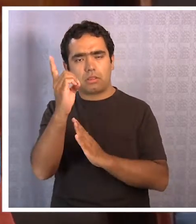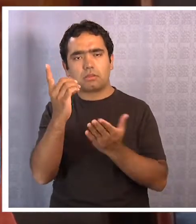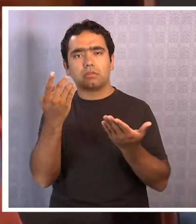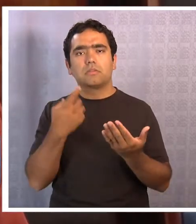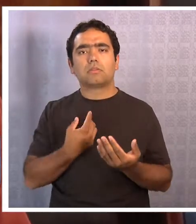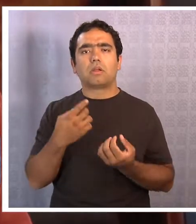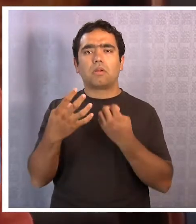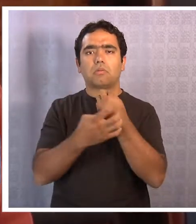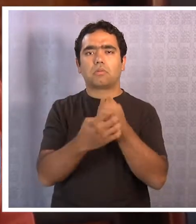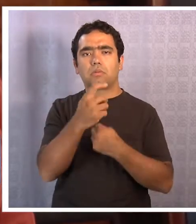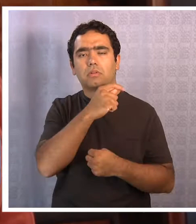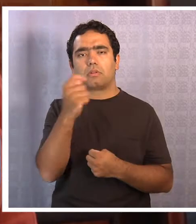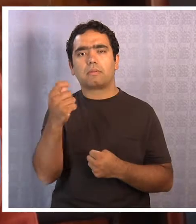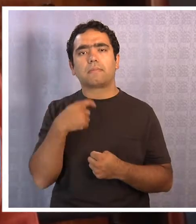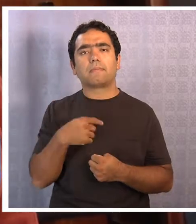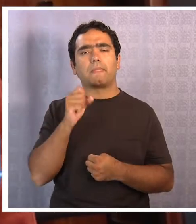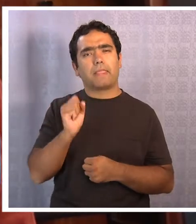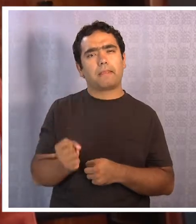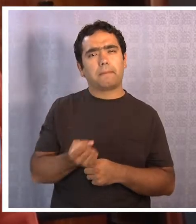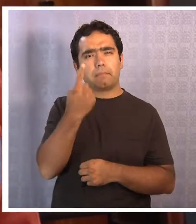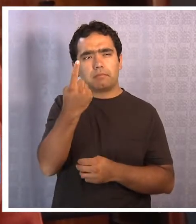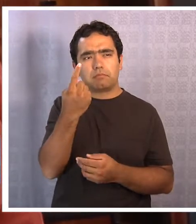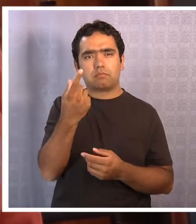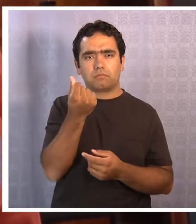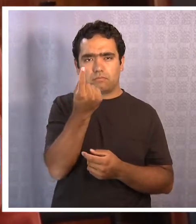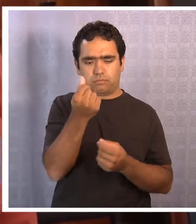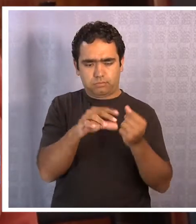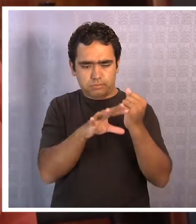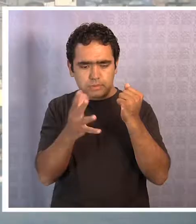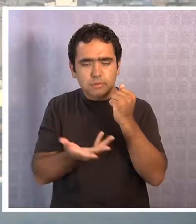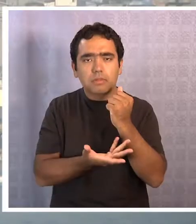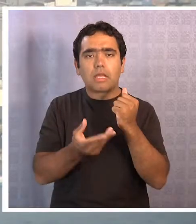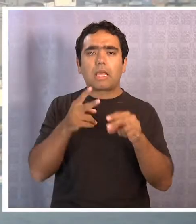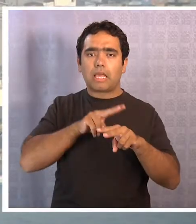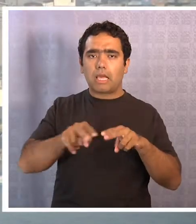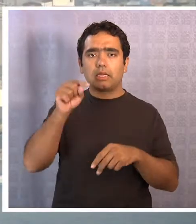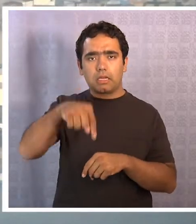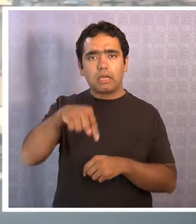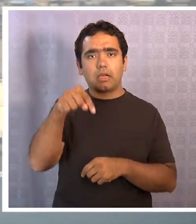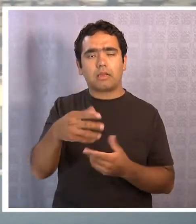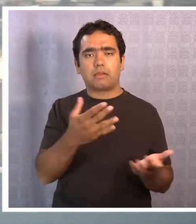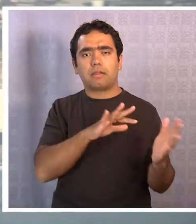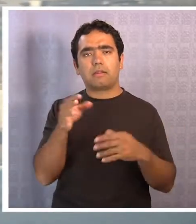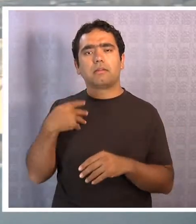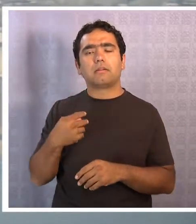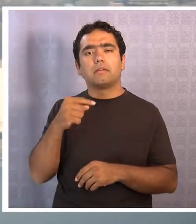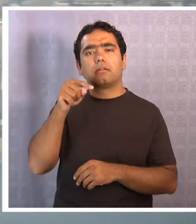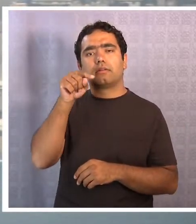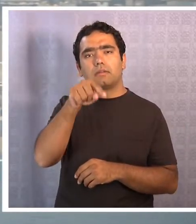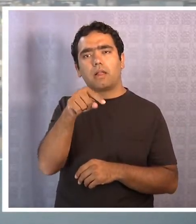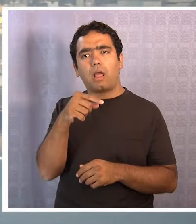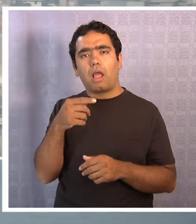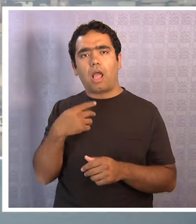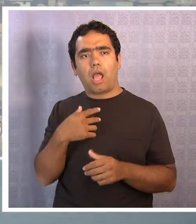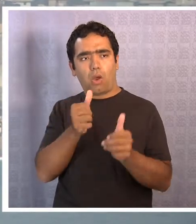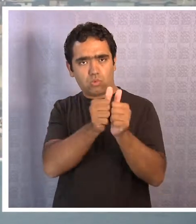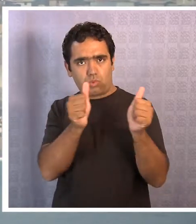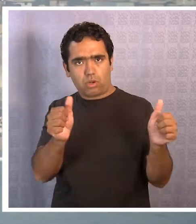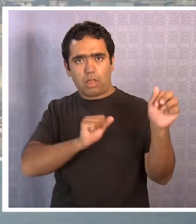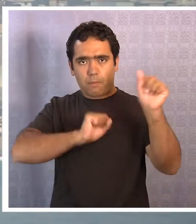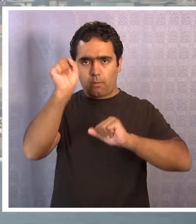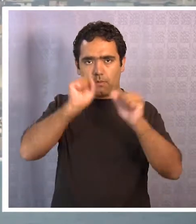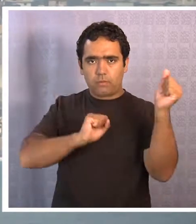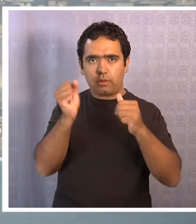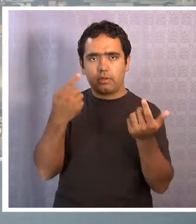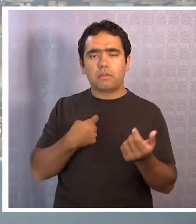como región, principalmente con los recursos que se generan en la región. Mientras que para la autoridad política, las tareas